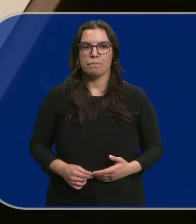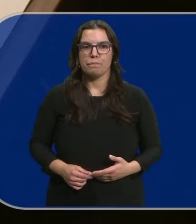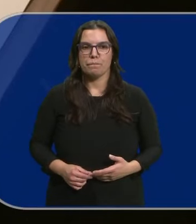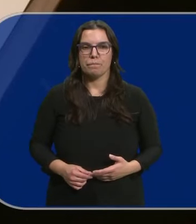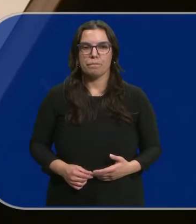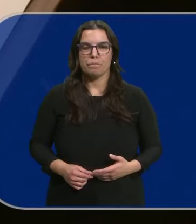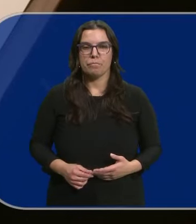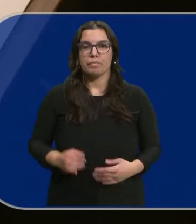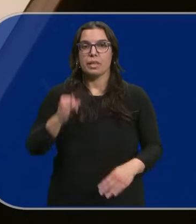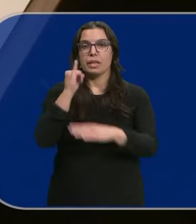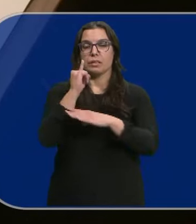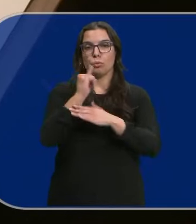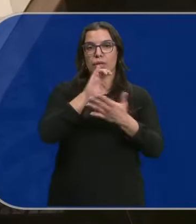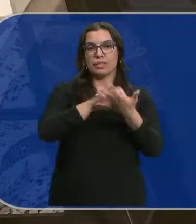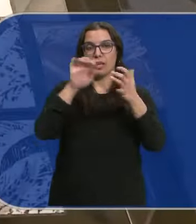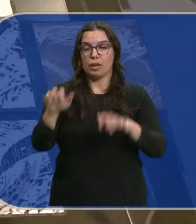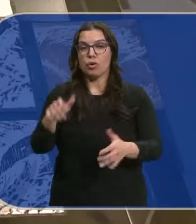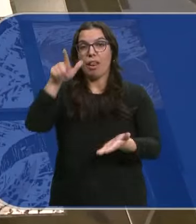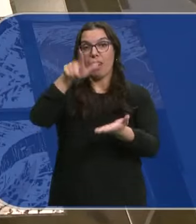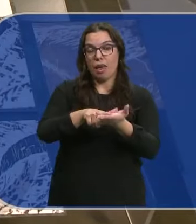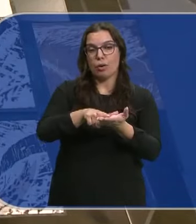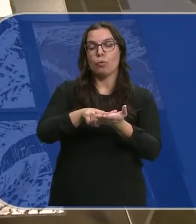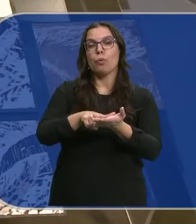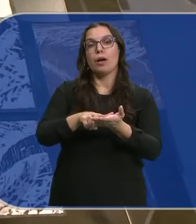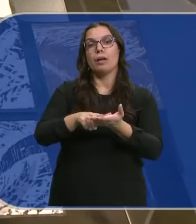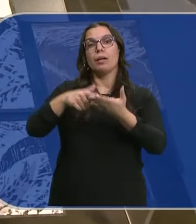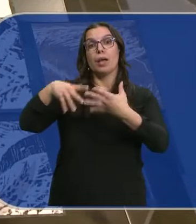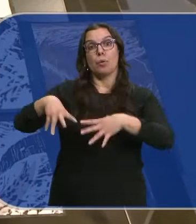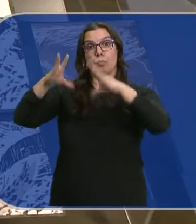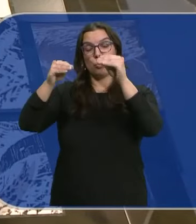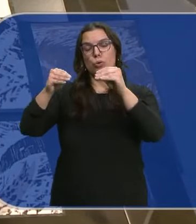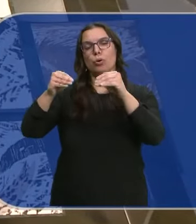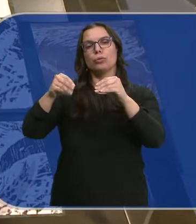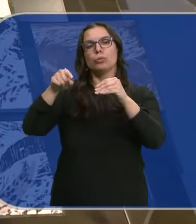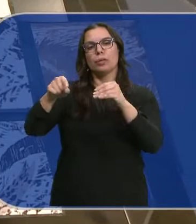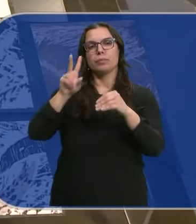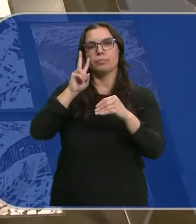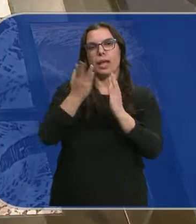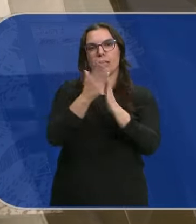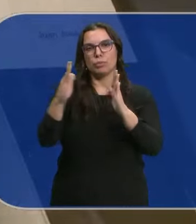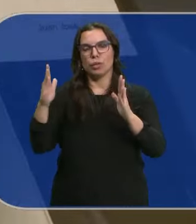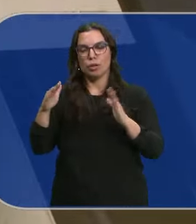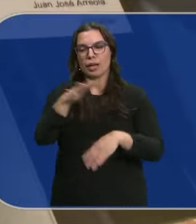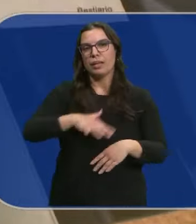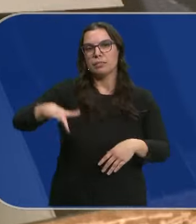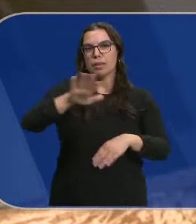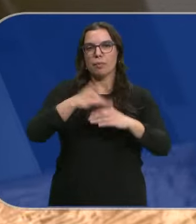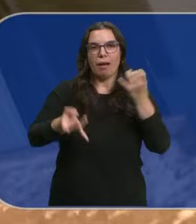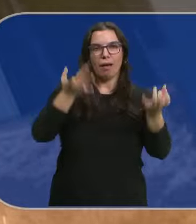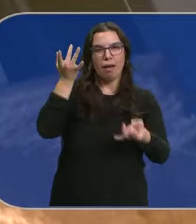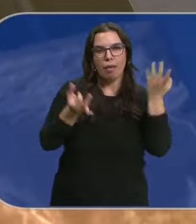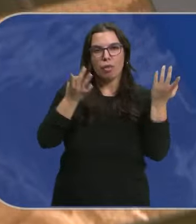El instituto instituto castellano y leonés De la lengua Acoge en el burgalés Palacio de la isla Artbusk Espacios para la creación Y el